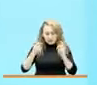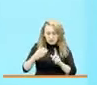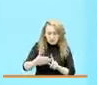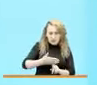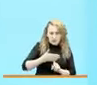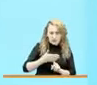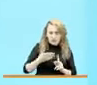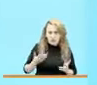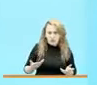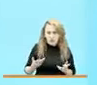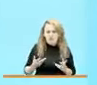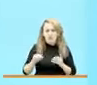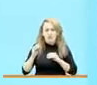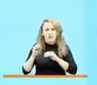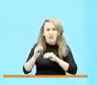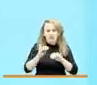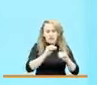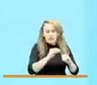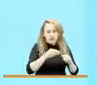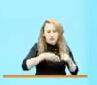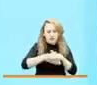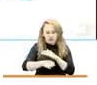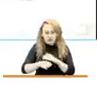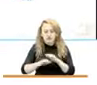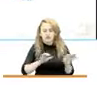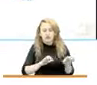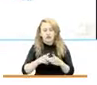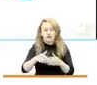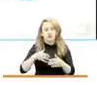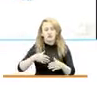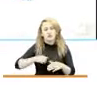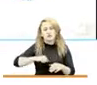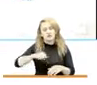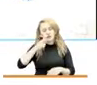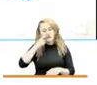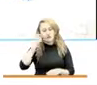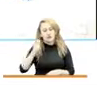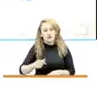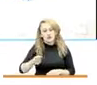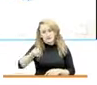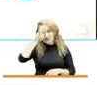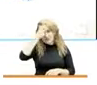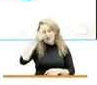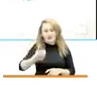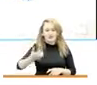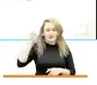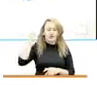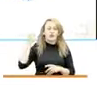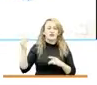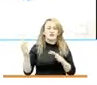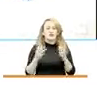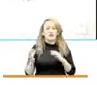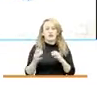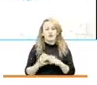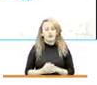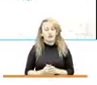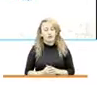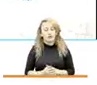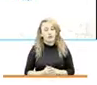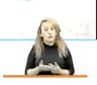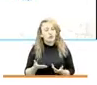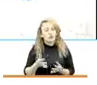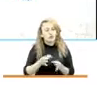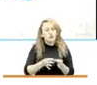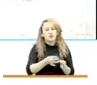conformación, acceso y uso de archivos de derechos humanos, memoria histórica y conflicto armado en 10 municipios